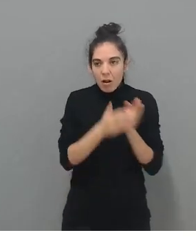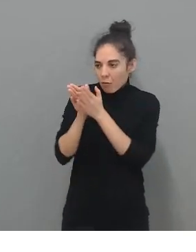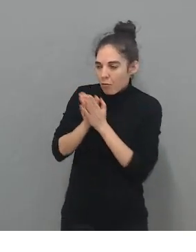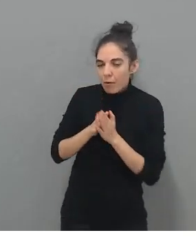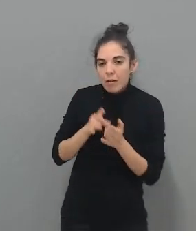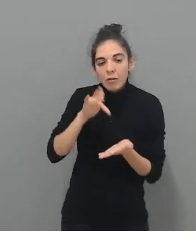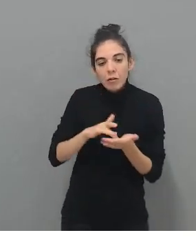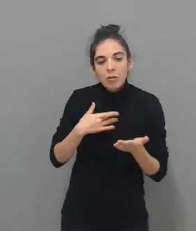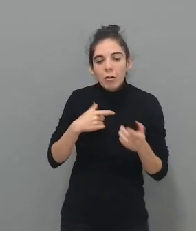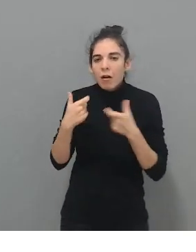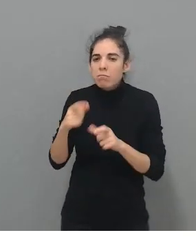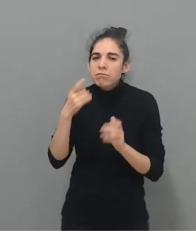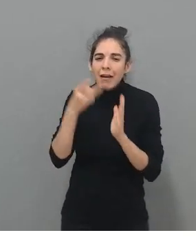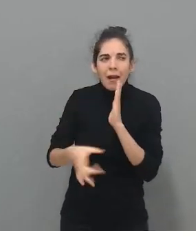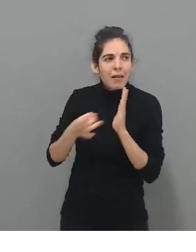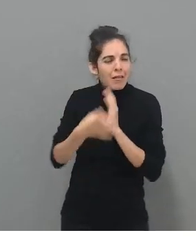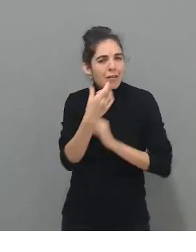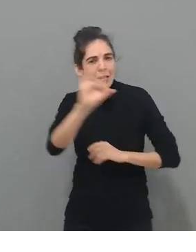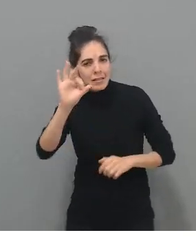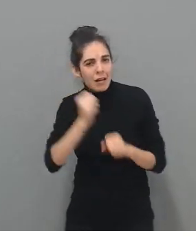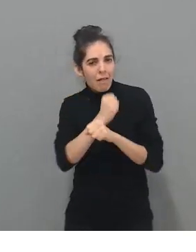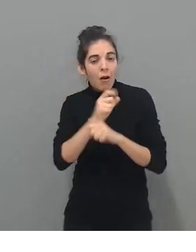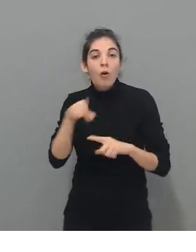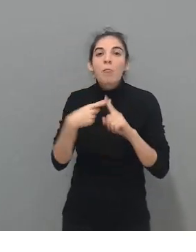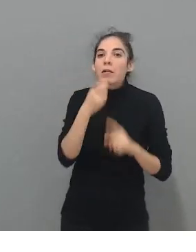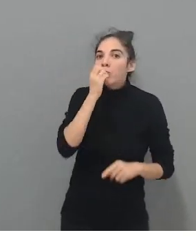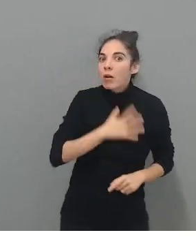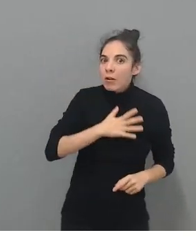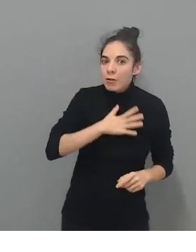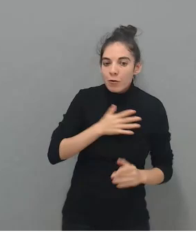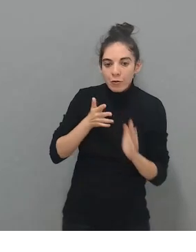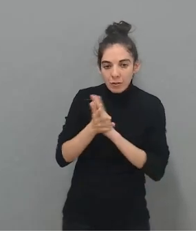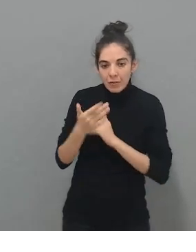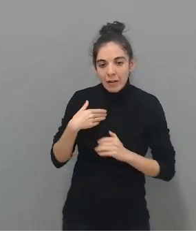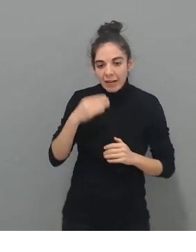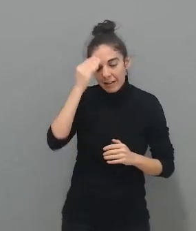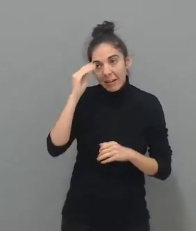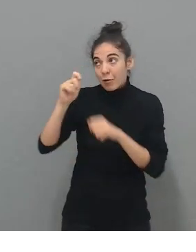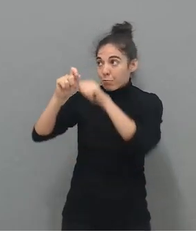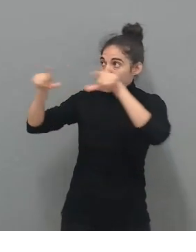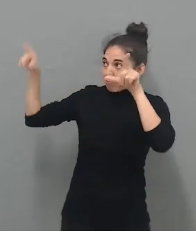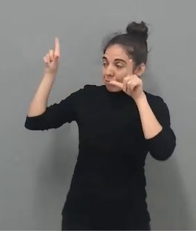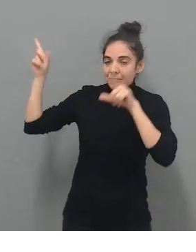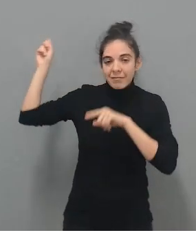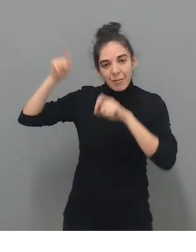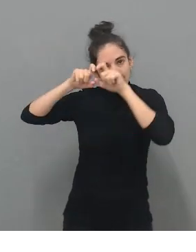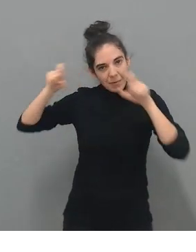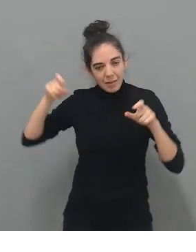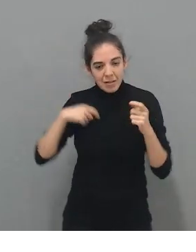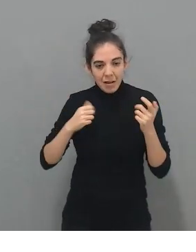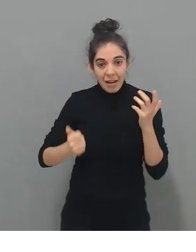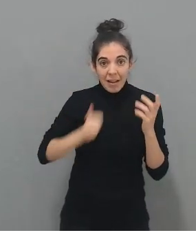personas. Entonces creo que el éxito de Minifunky, además de mejorar la calidad de vida de estos niños, de estas niñas,